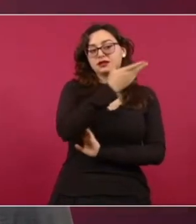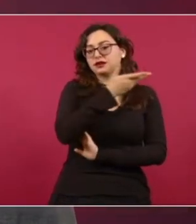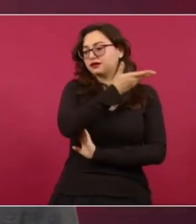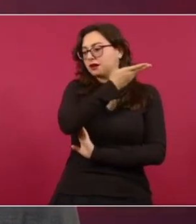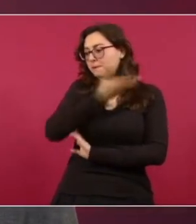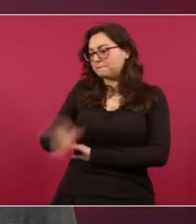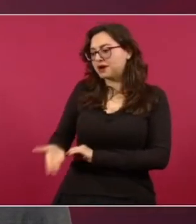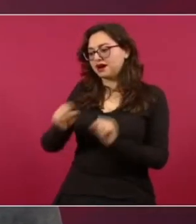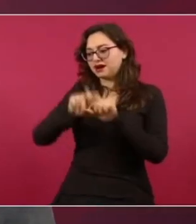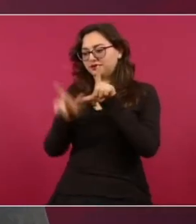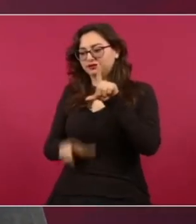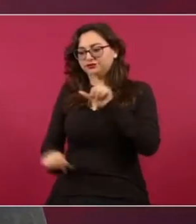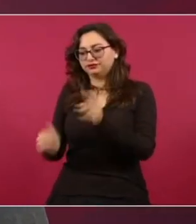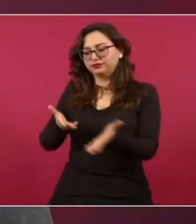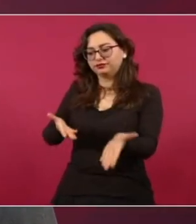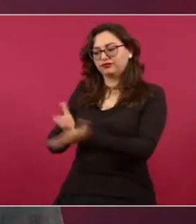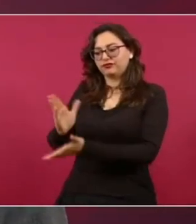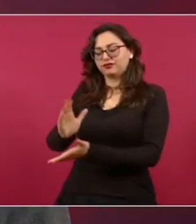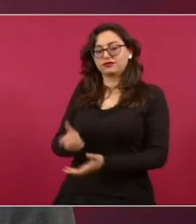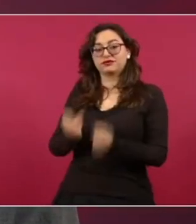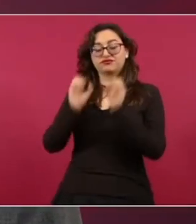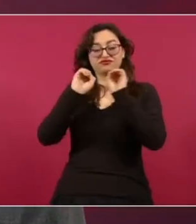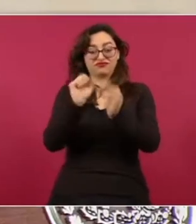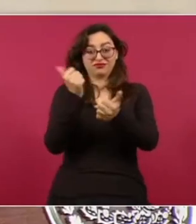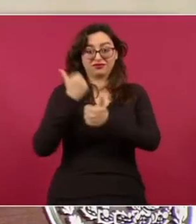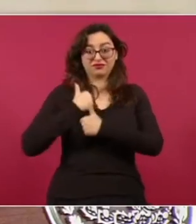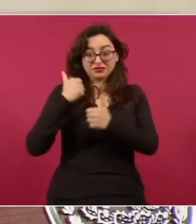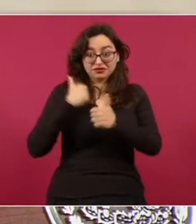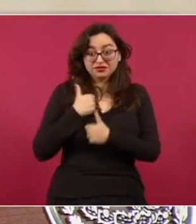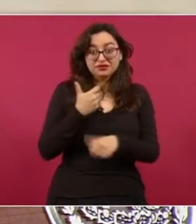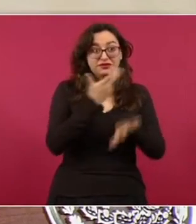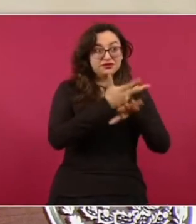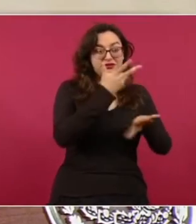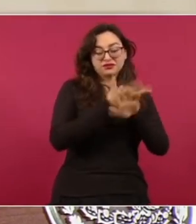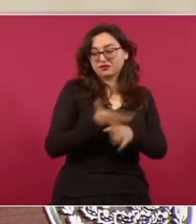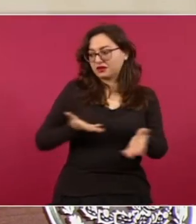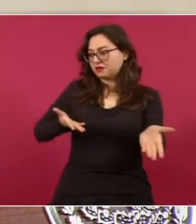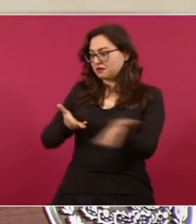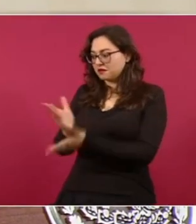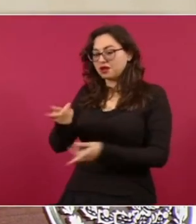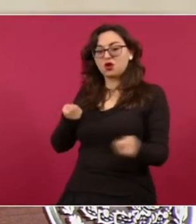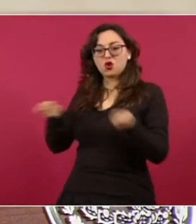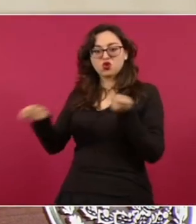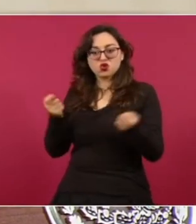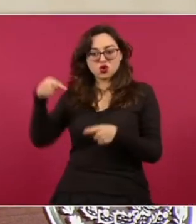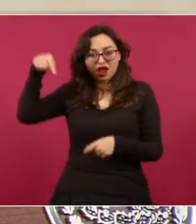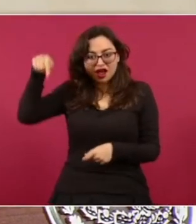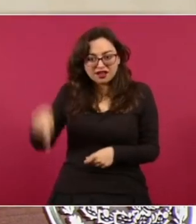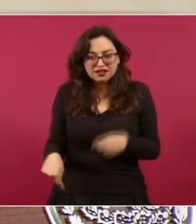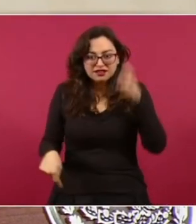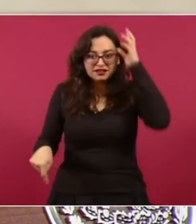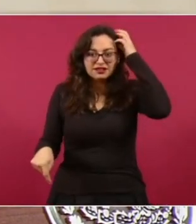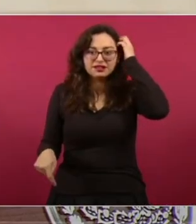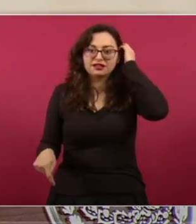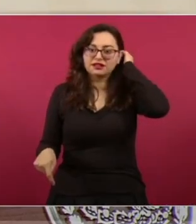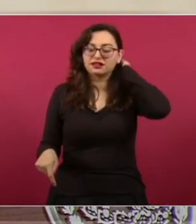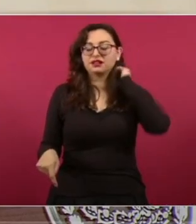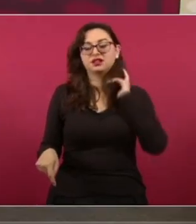para combatir a narcotraficantes